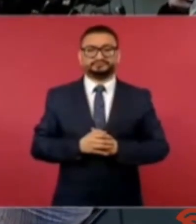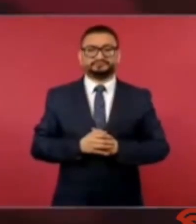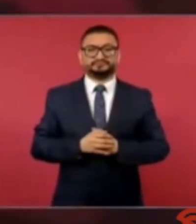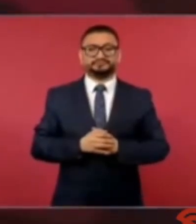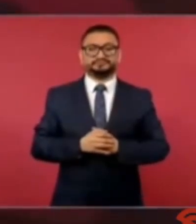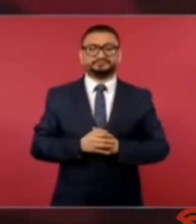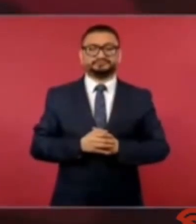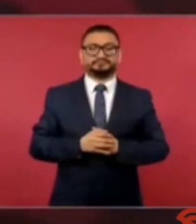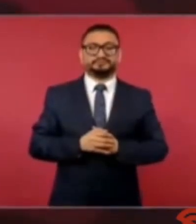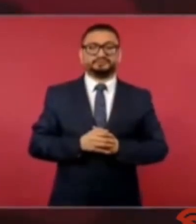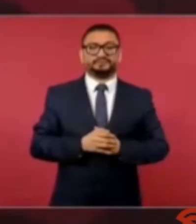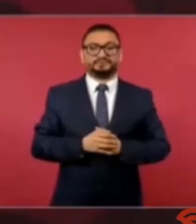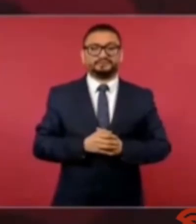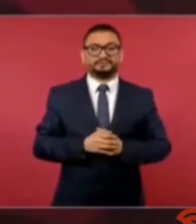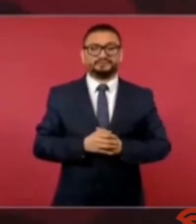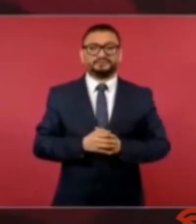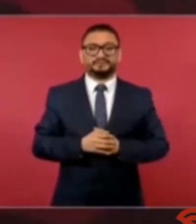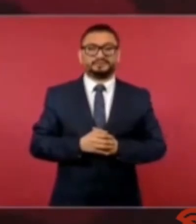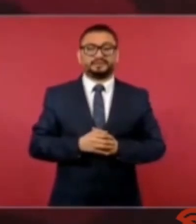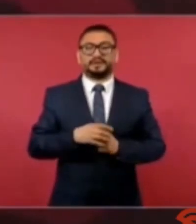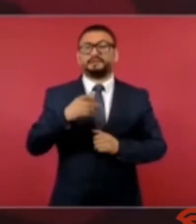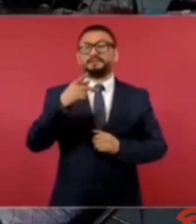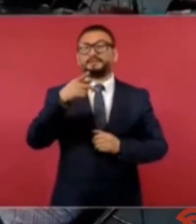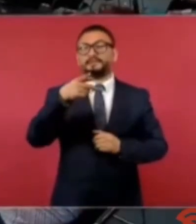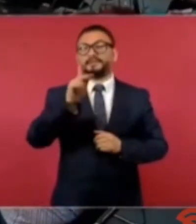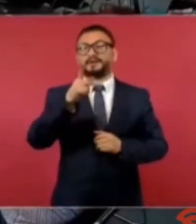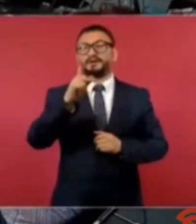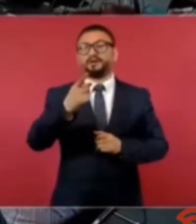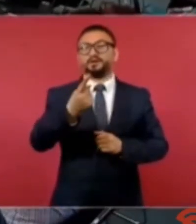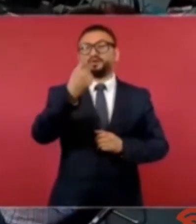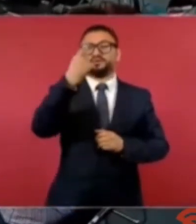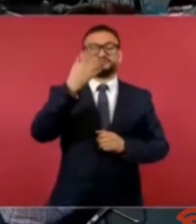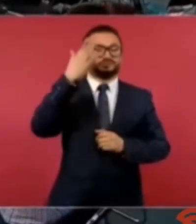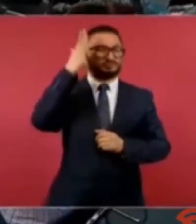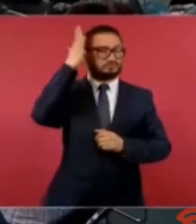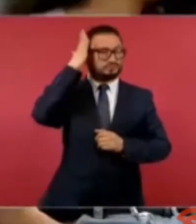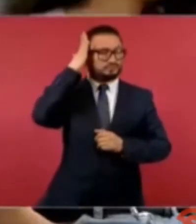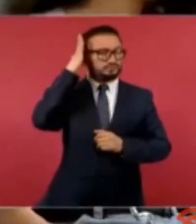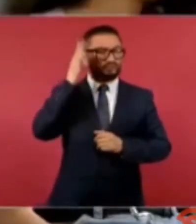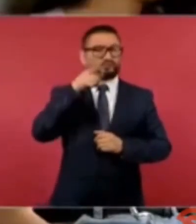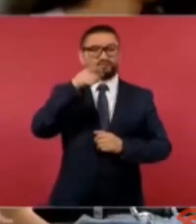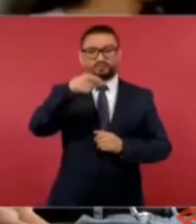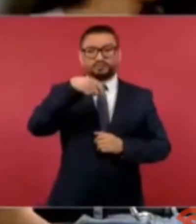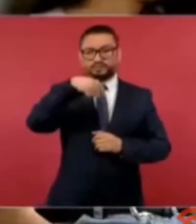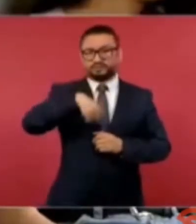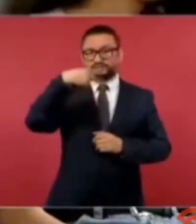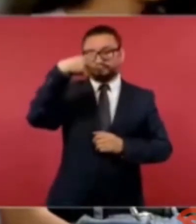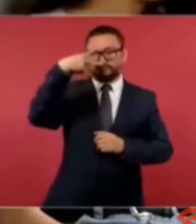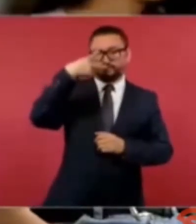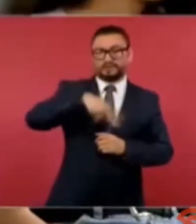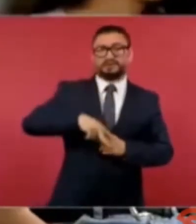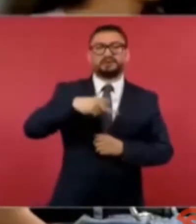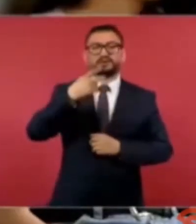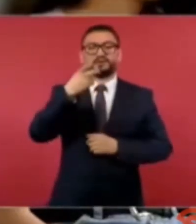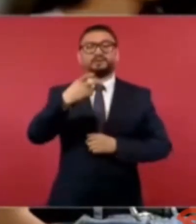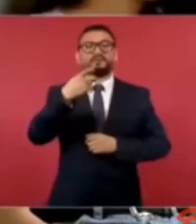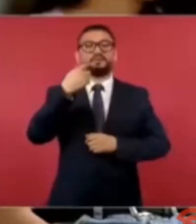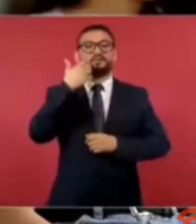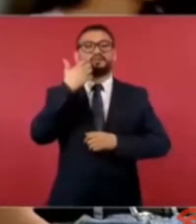pero pero habla de un de un liderazgo que usted encabeza de México con esto de